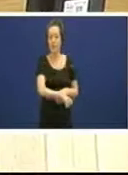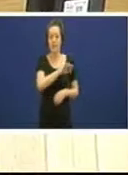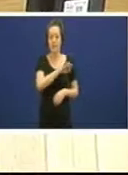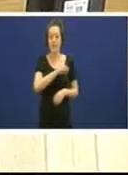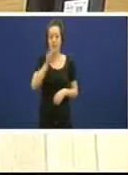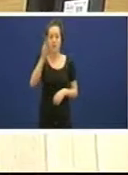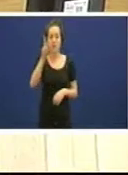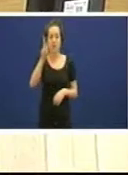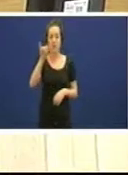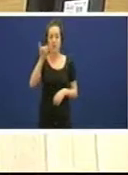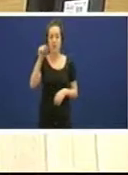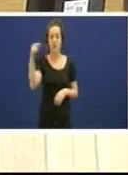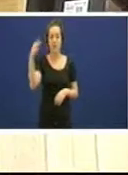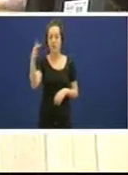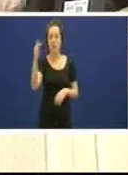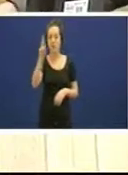Puifraga